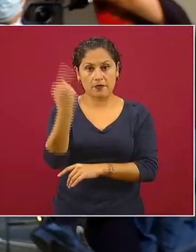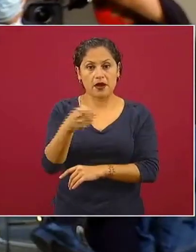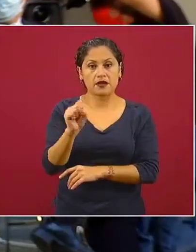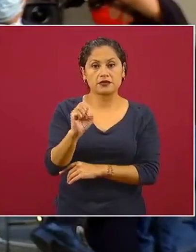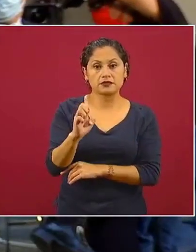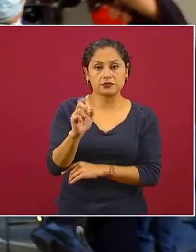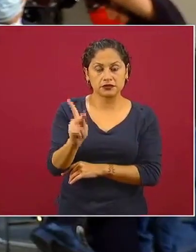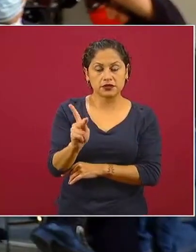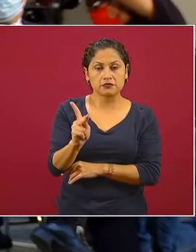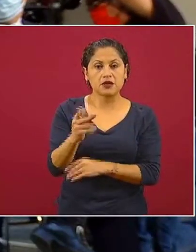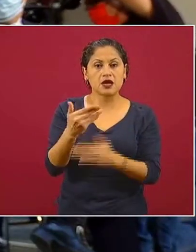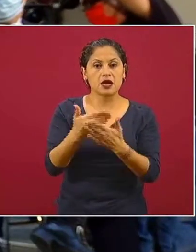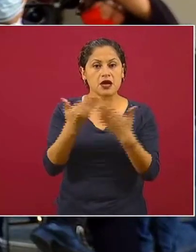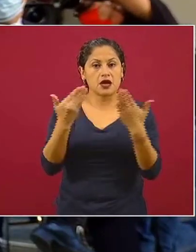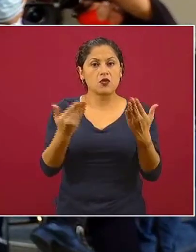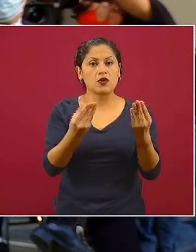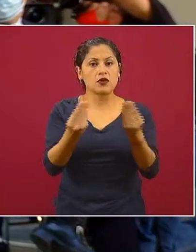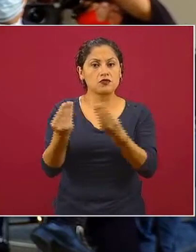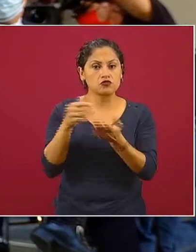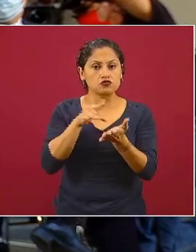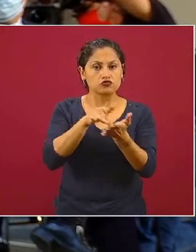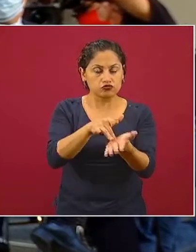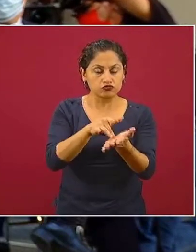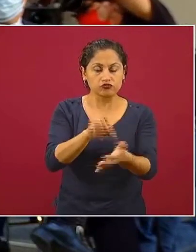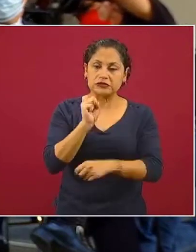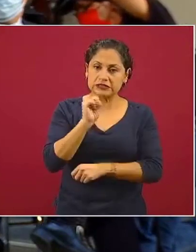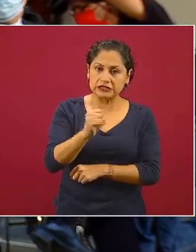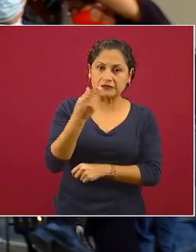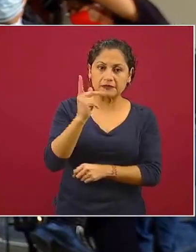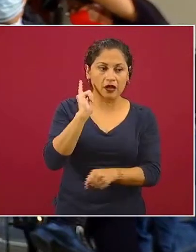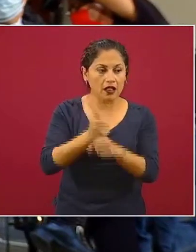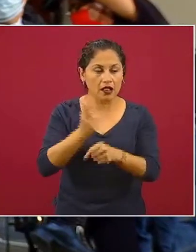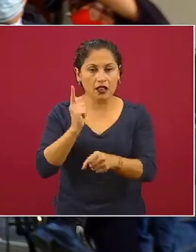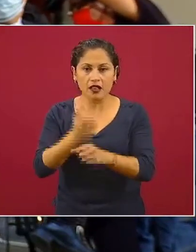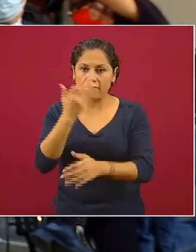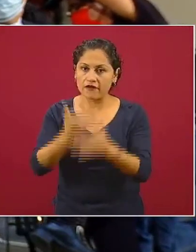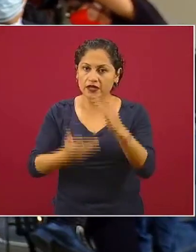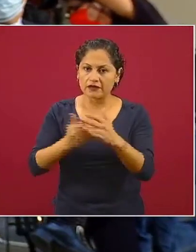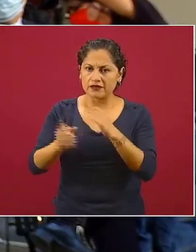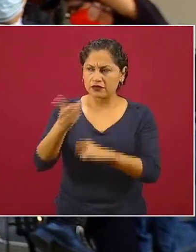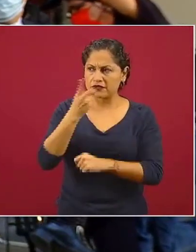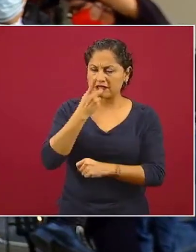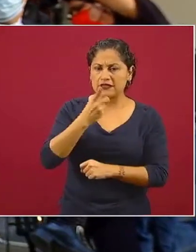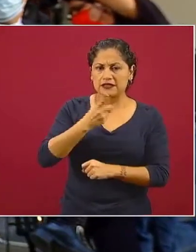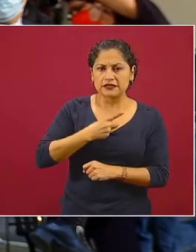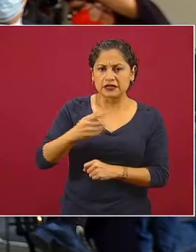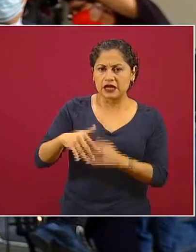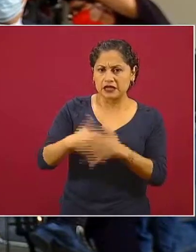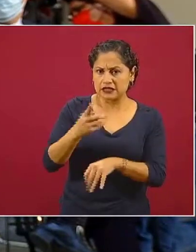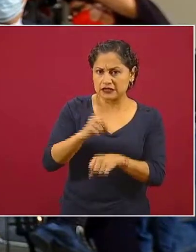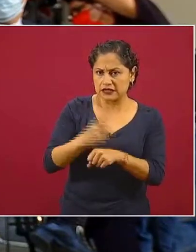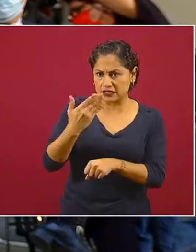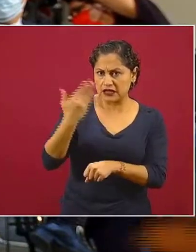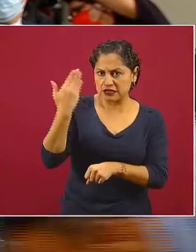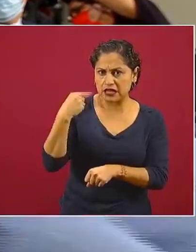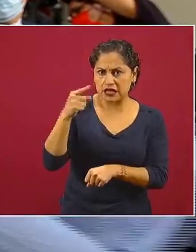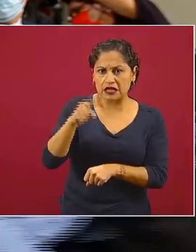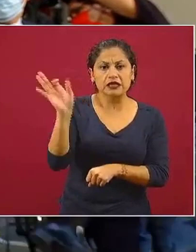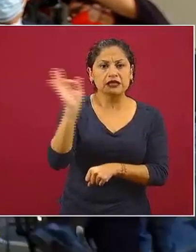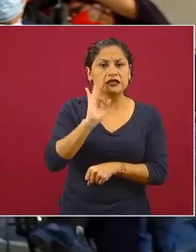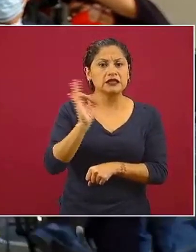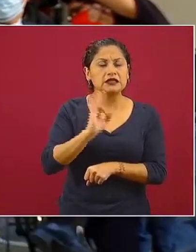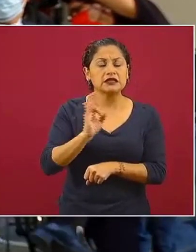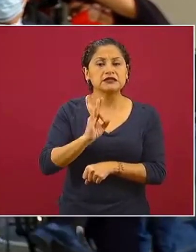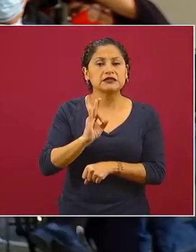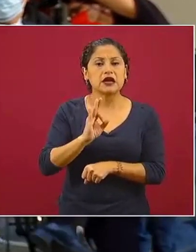ha reforzado muchas cuestiones pero también muchas carencias usted mencionaba hace 15 días que se estaba viendo la posibilidad de tener una concesión de un